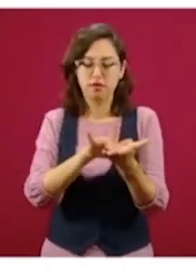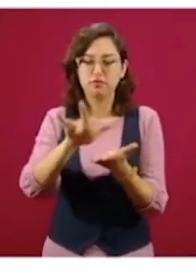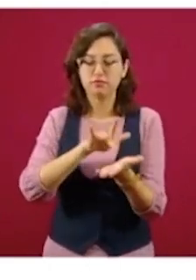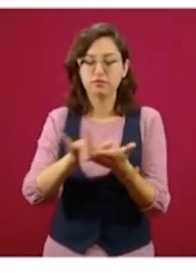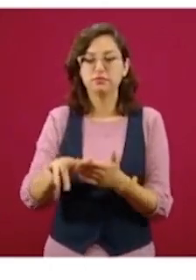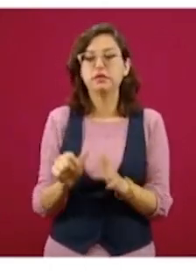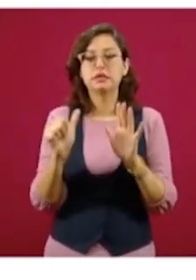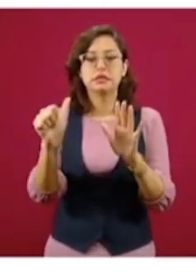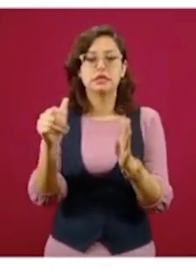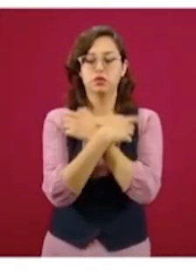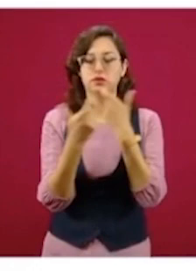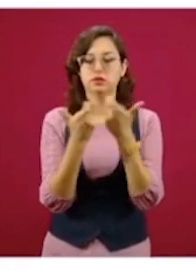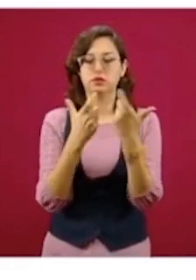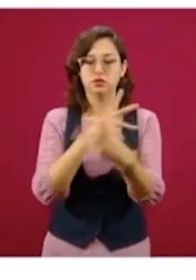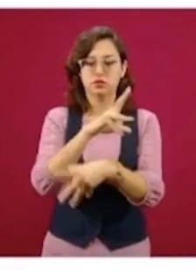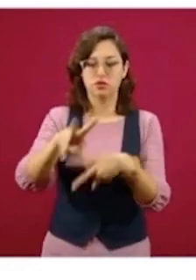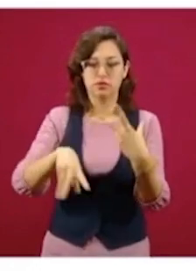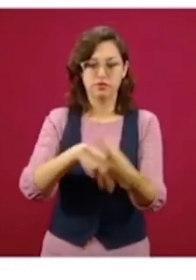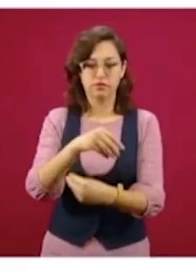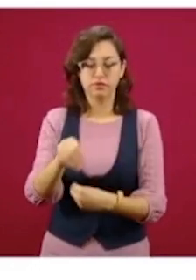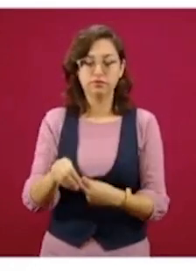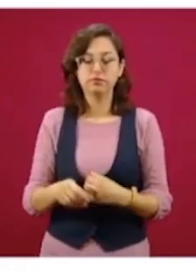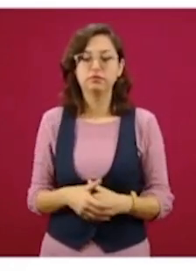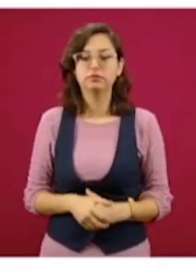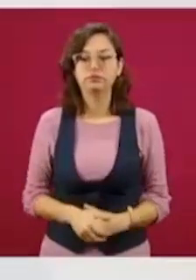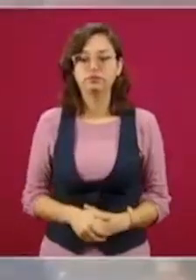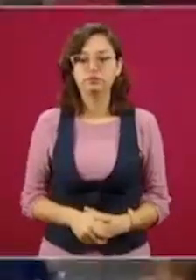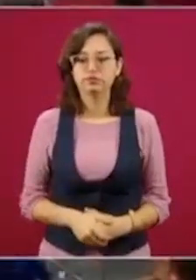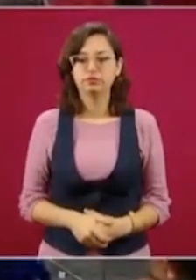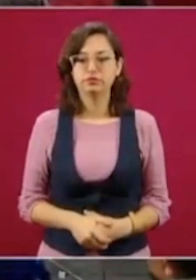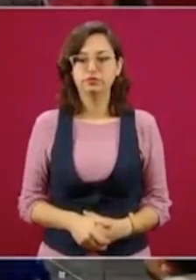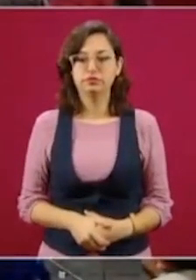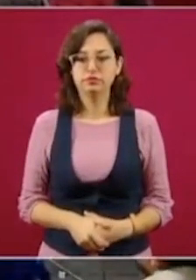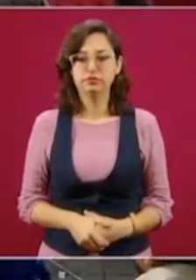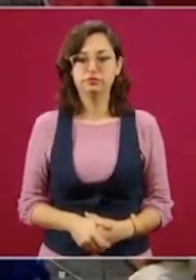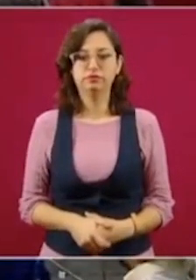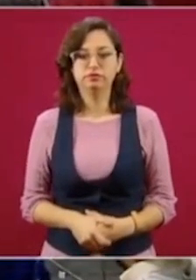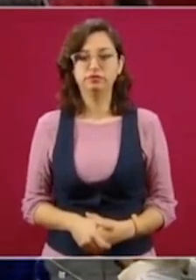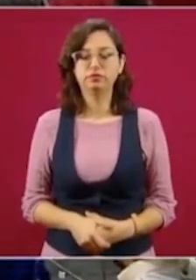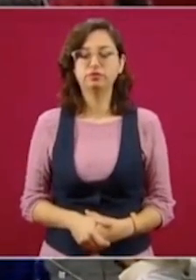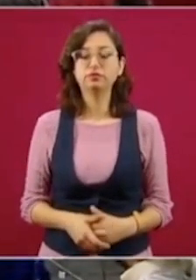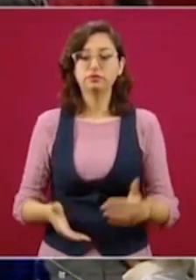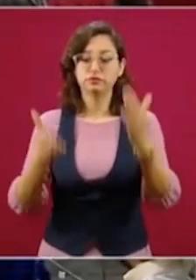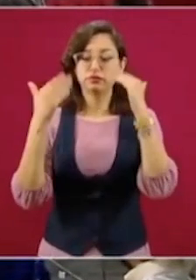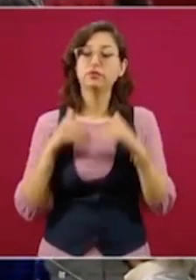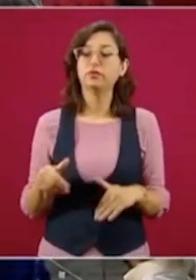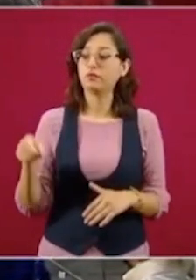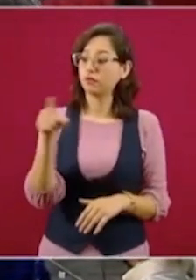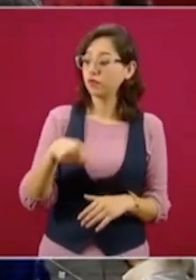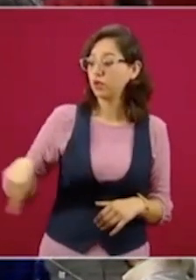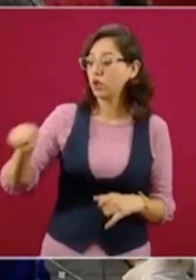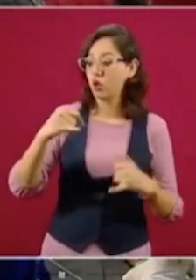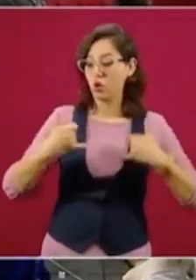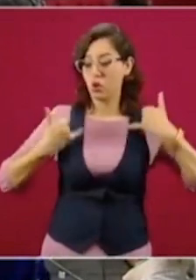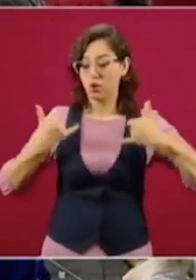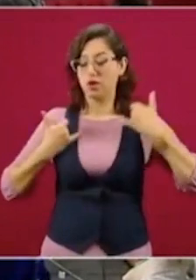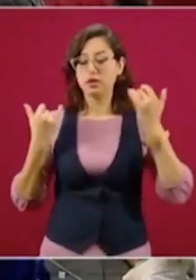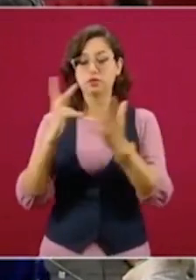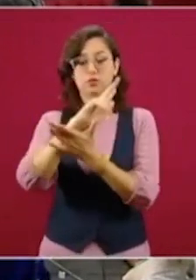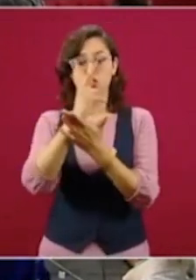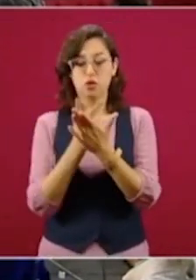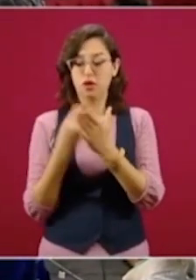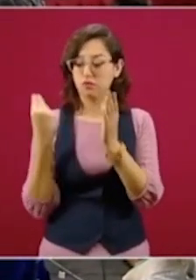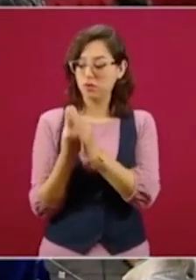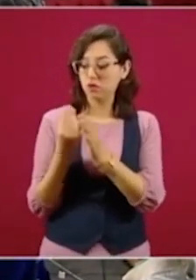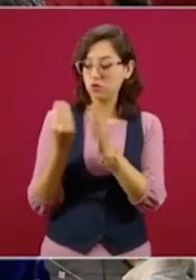por seis mil pesos. La modalidad jóvenes construyendo el futuro. Como ustedes saben, ya varios de ellos están terminando su